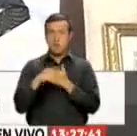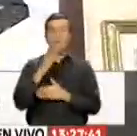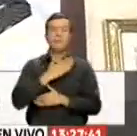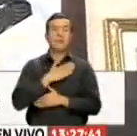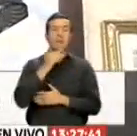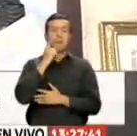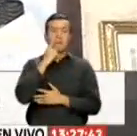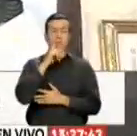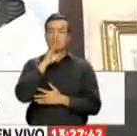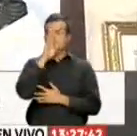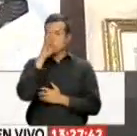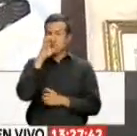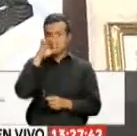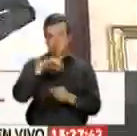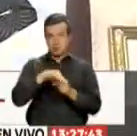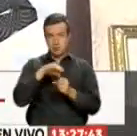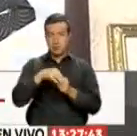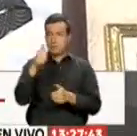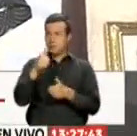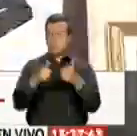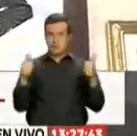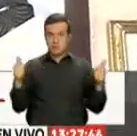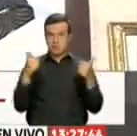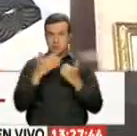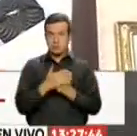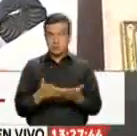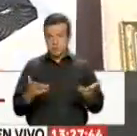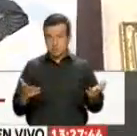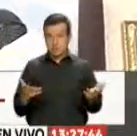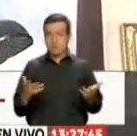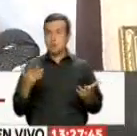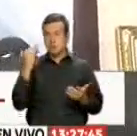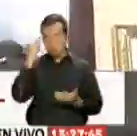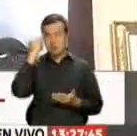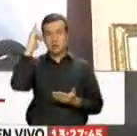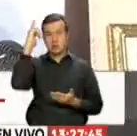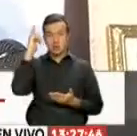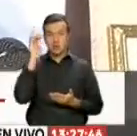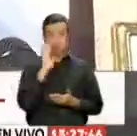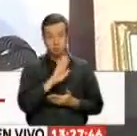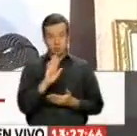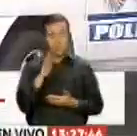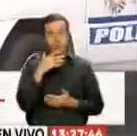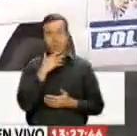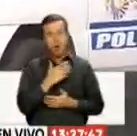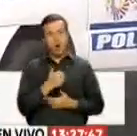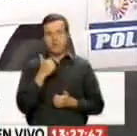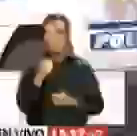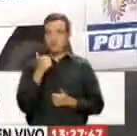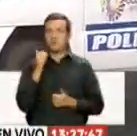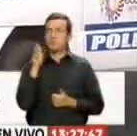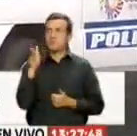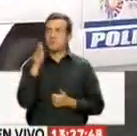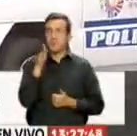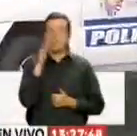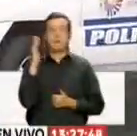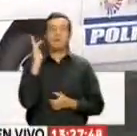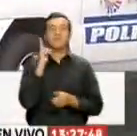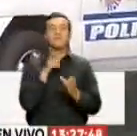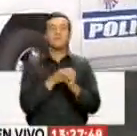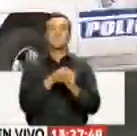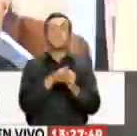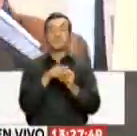papi Si él Quiere elegir A las dignidades Entonces Esta iniciativa Para ellos Fue magnífica Los recorridos Cuentan con La